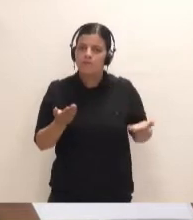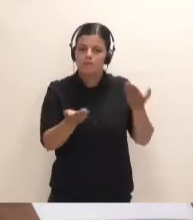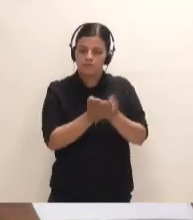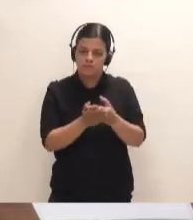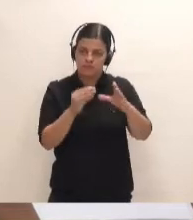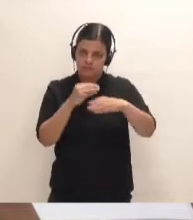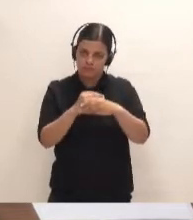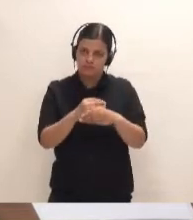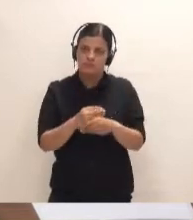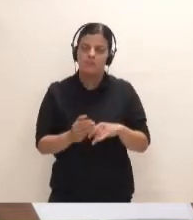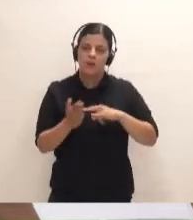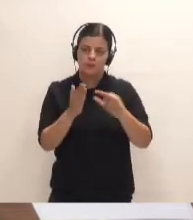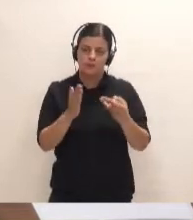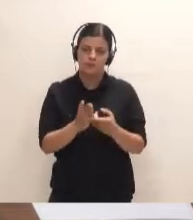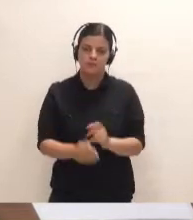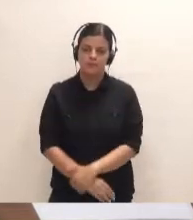proyecto.